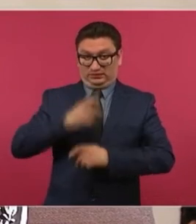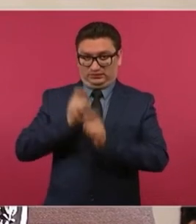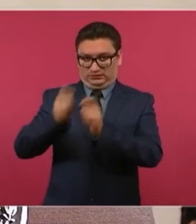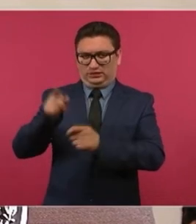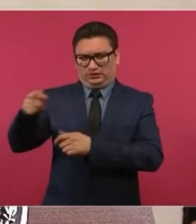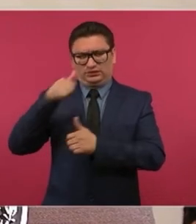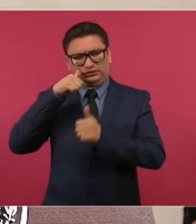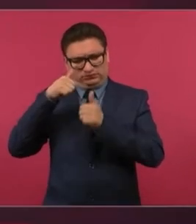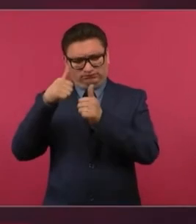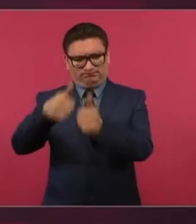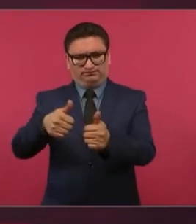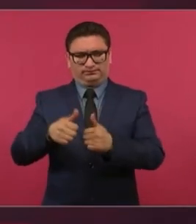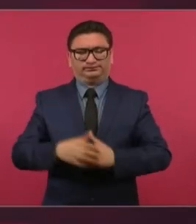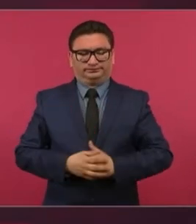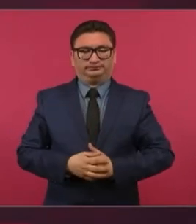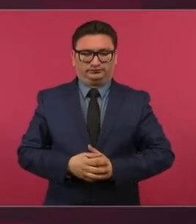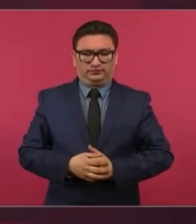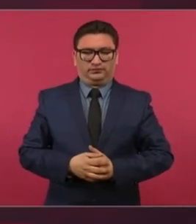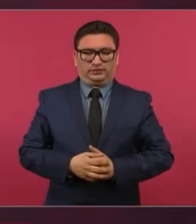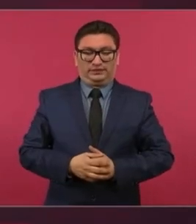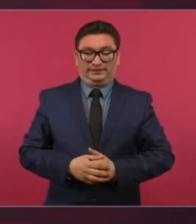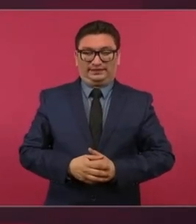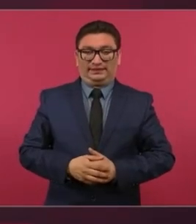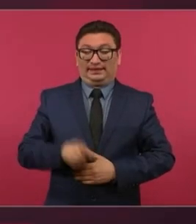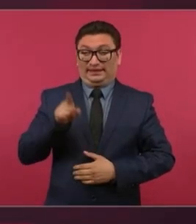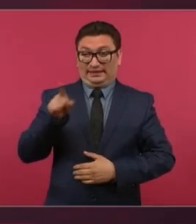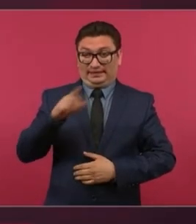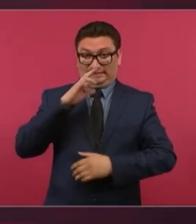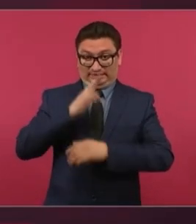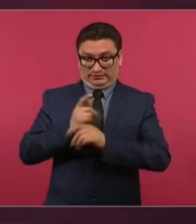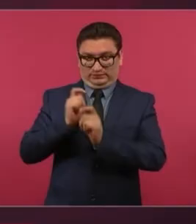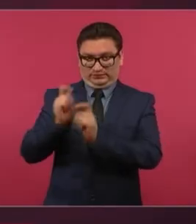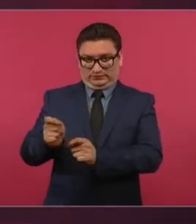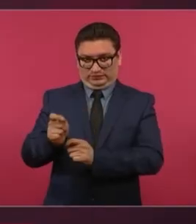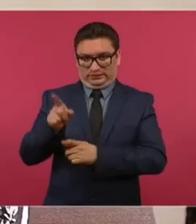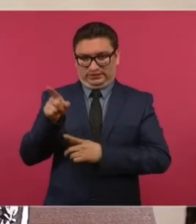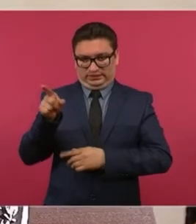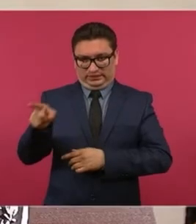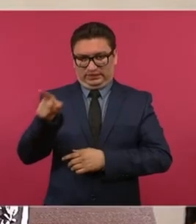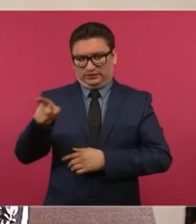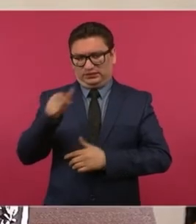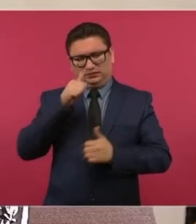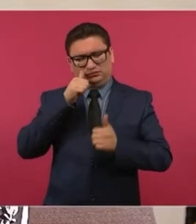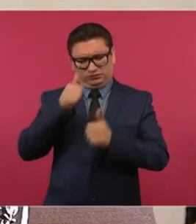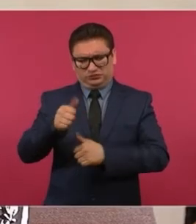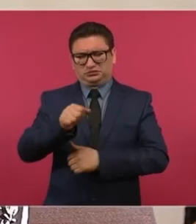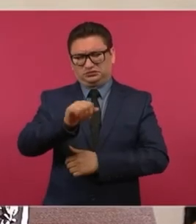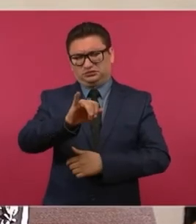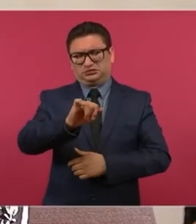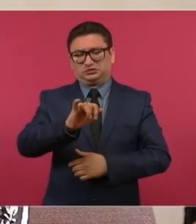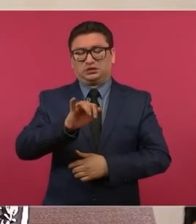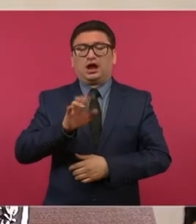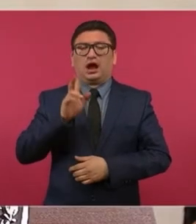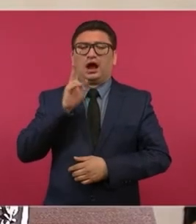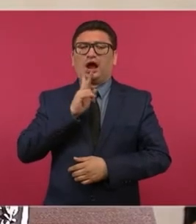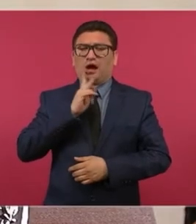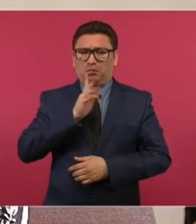y que a través de ella se vea si le podemos